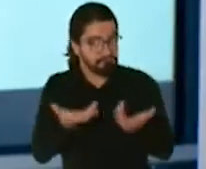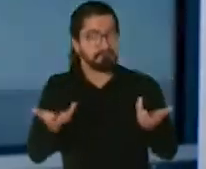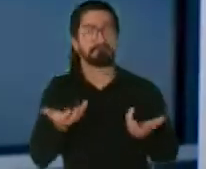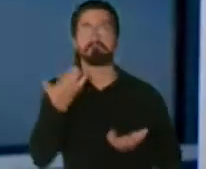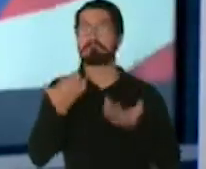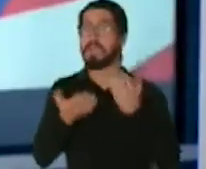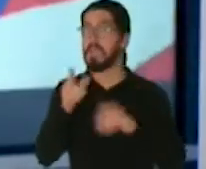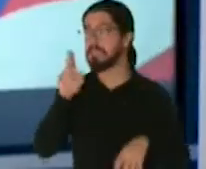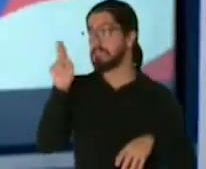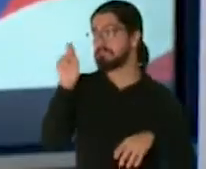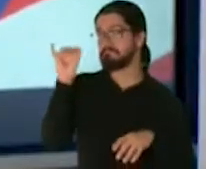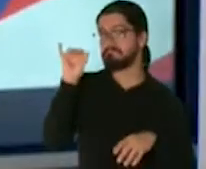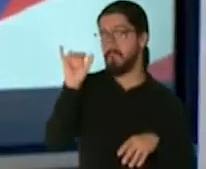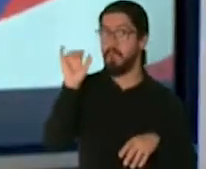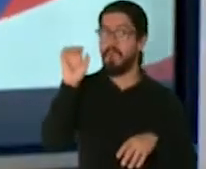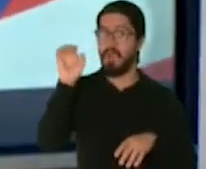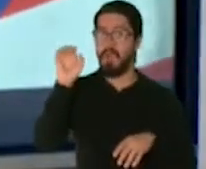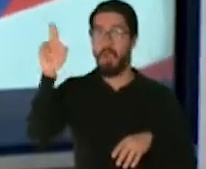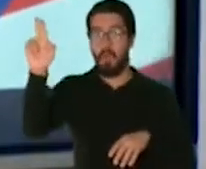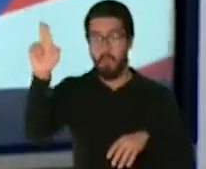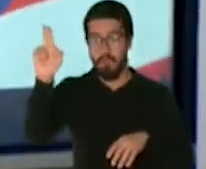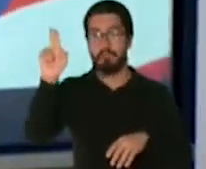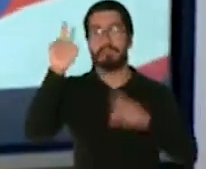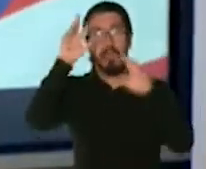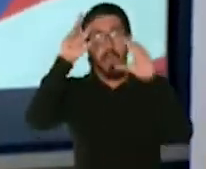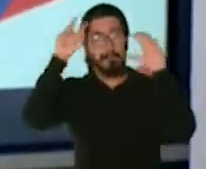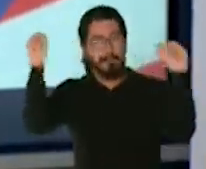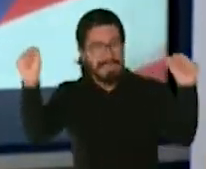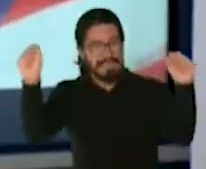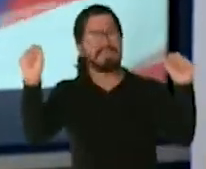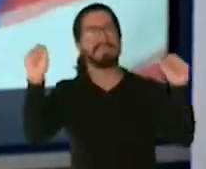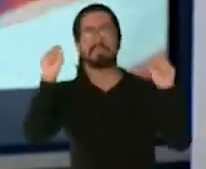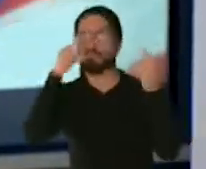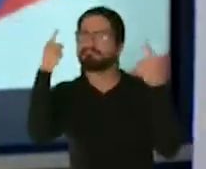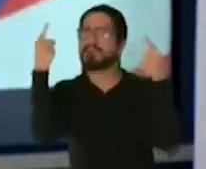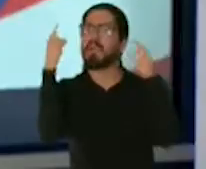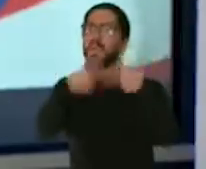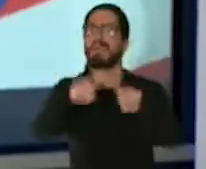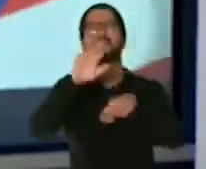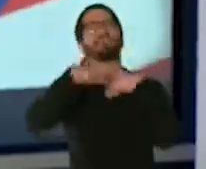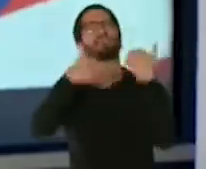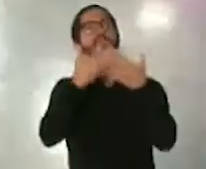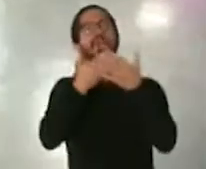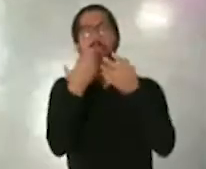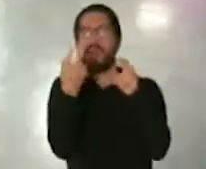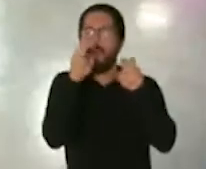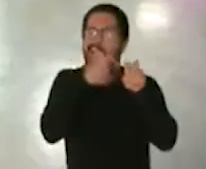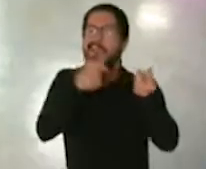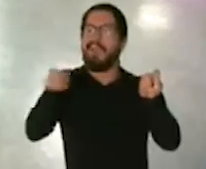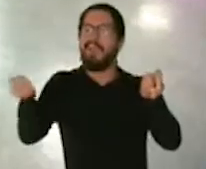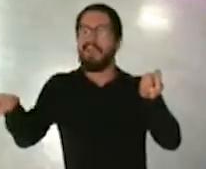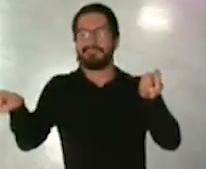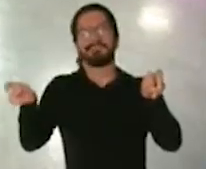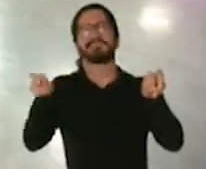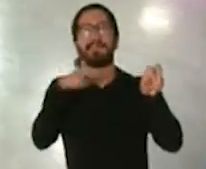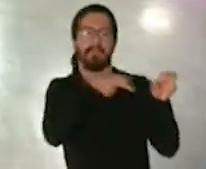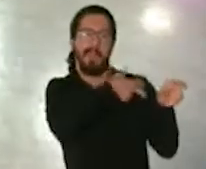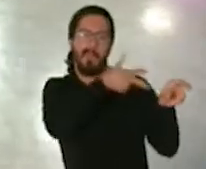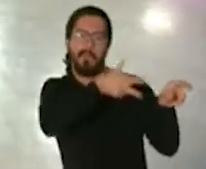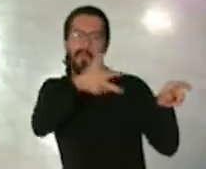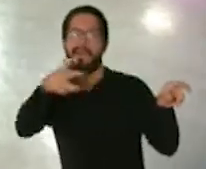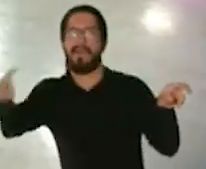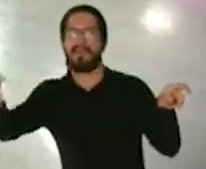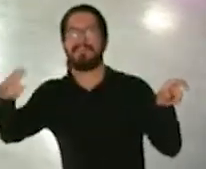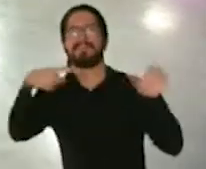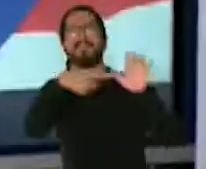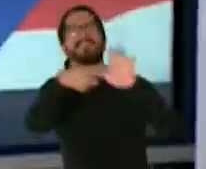Unidos los expresidentes se pusieron de acuerdo para vacunarse en público pues que aquí también haya una terna quizás de ex gobernadores ¿verdad?